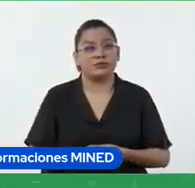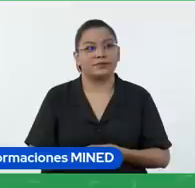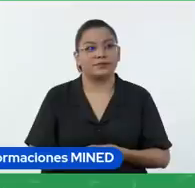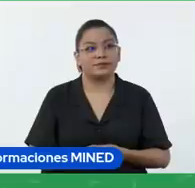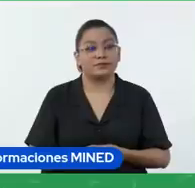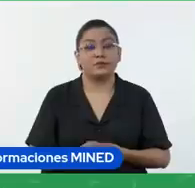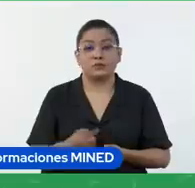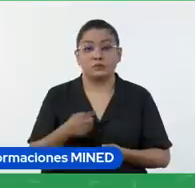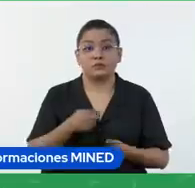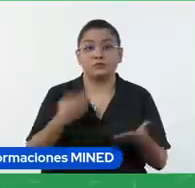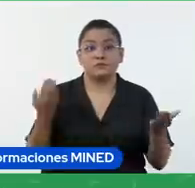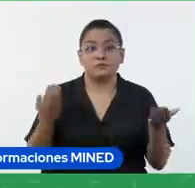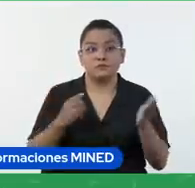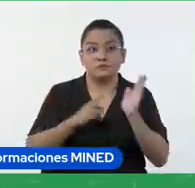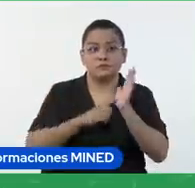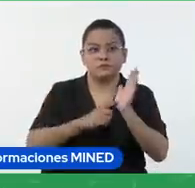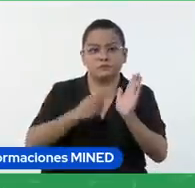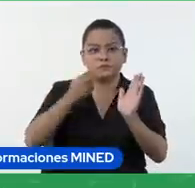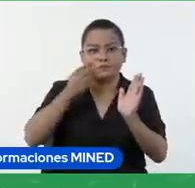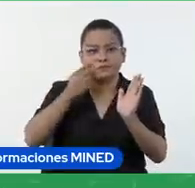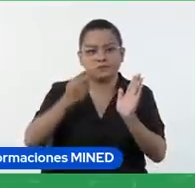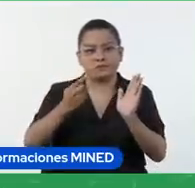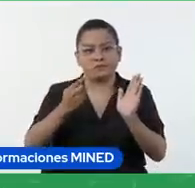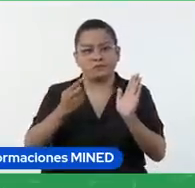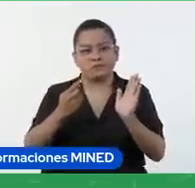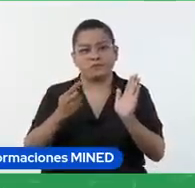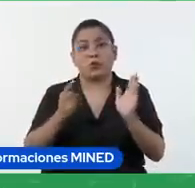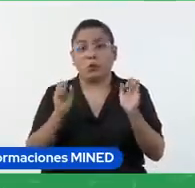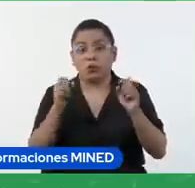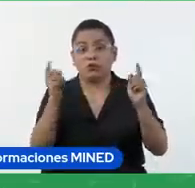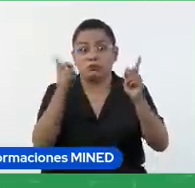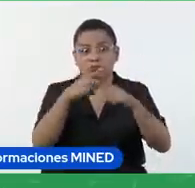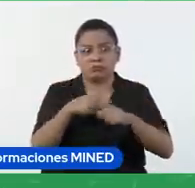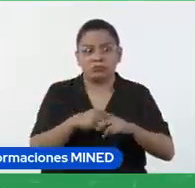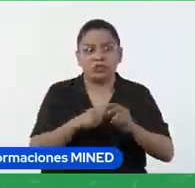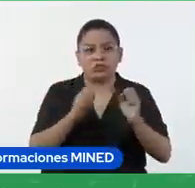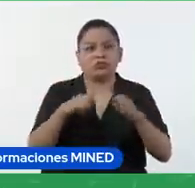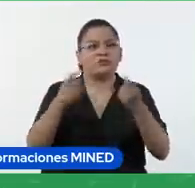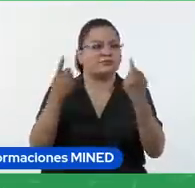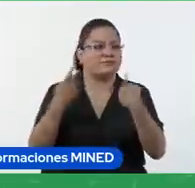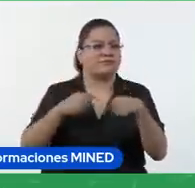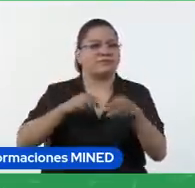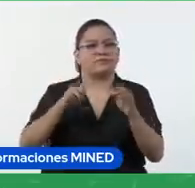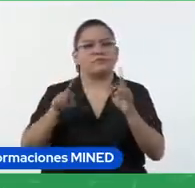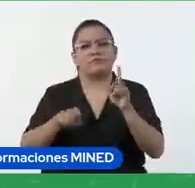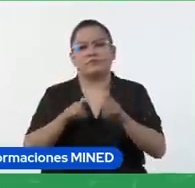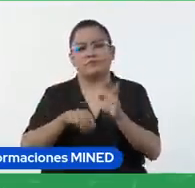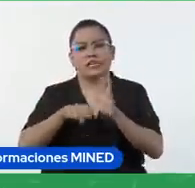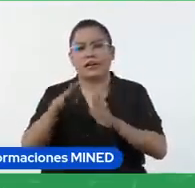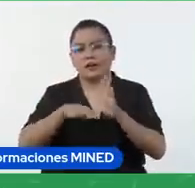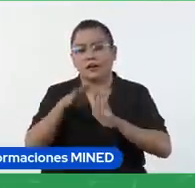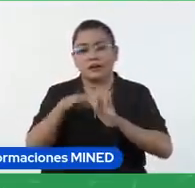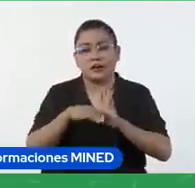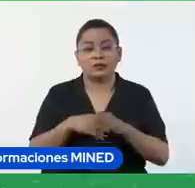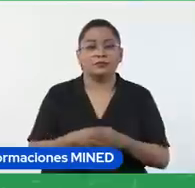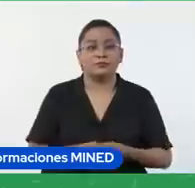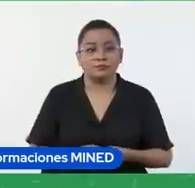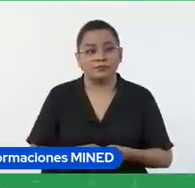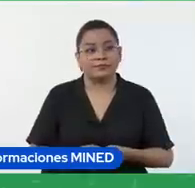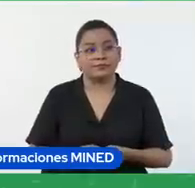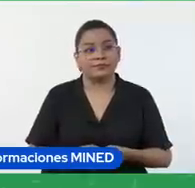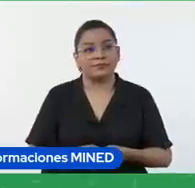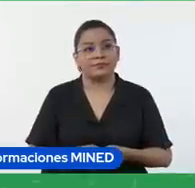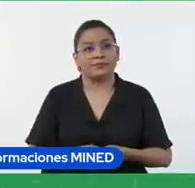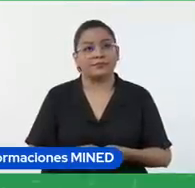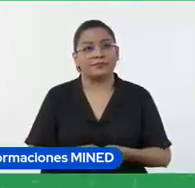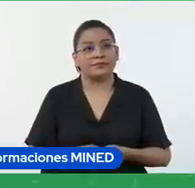formulario que estoy mostrando ahora es el editable yo aquí podría continuar añadiendo más preguntas aquí hasta el